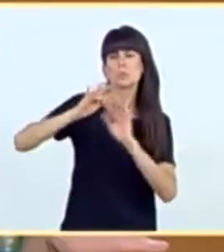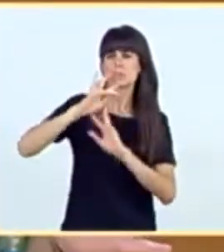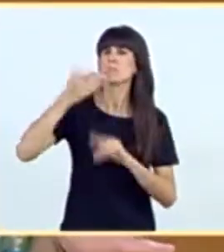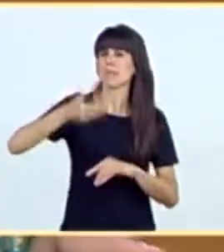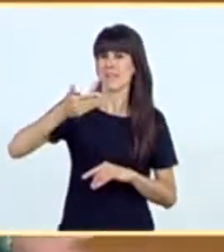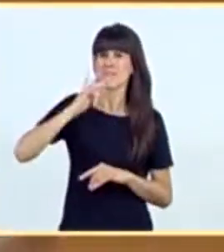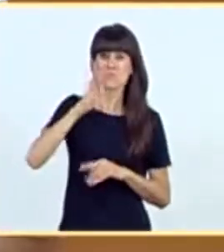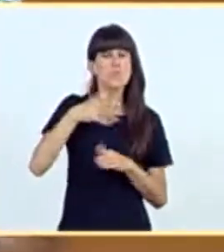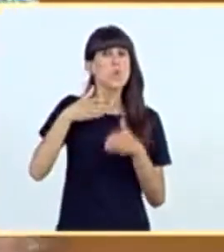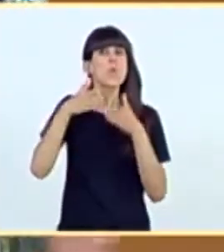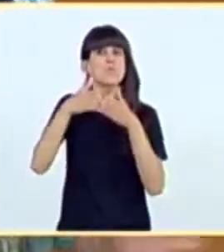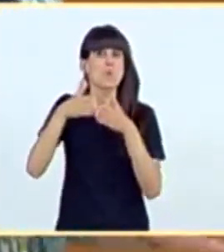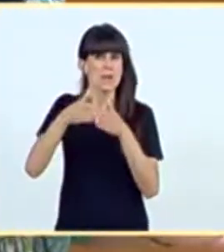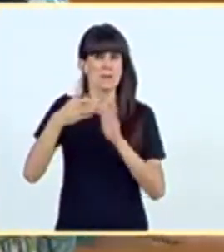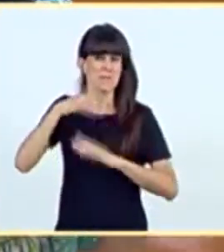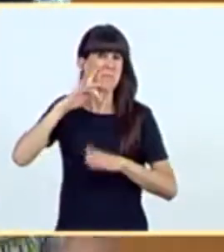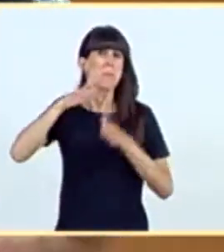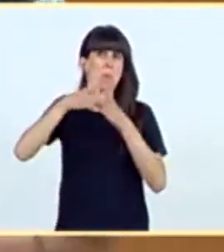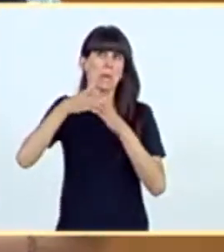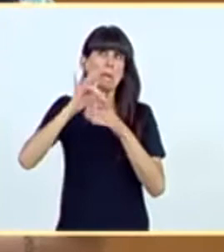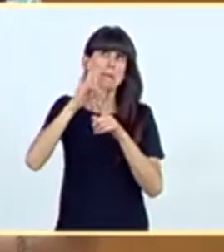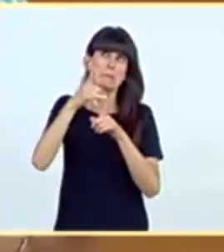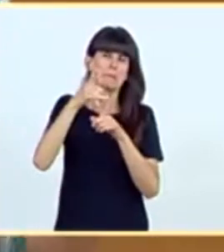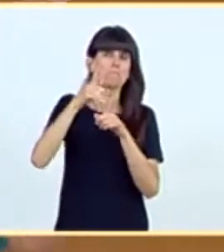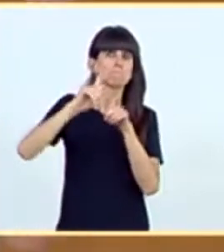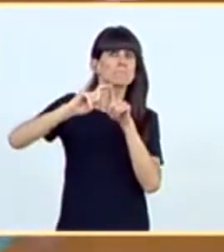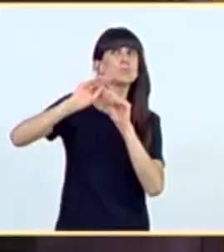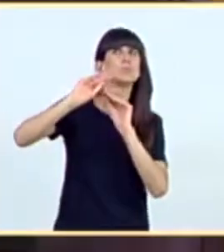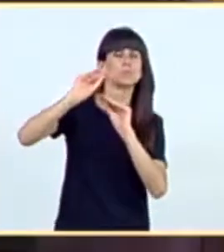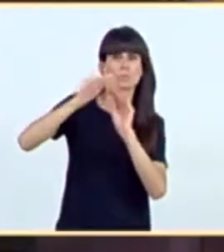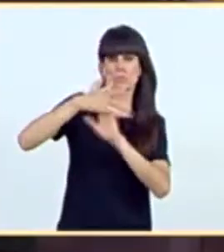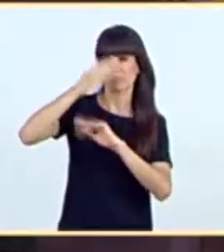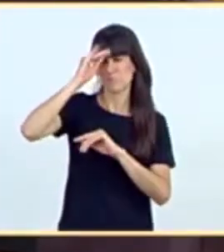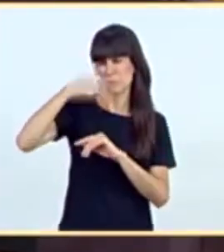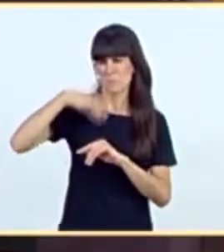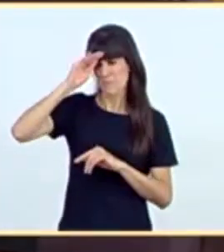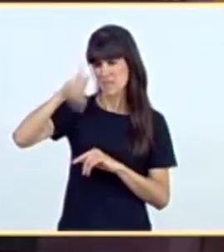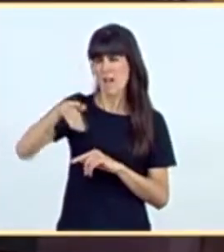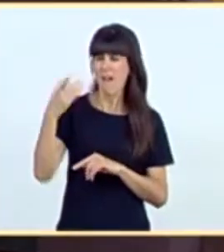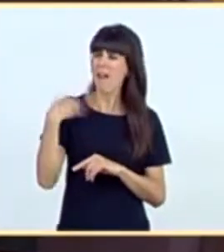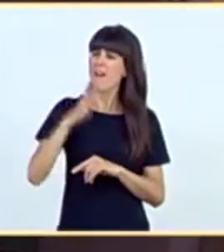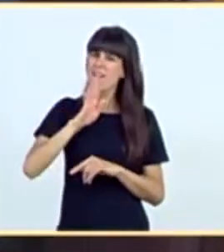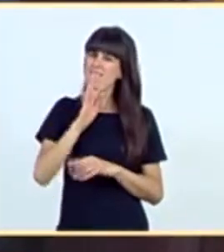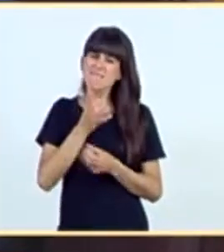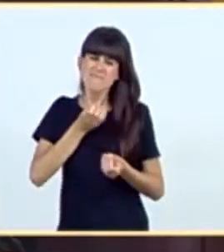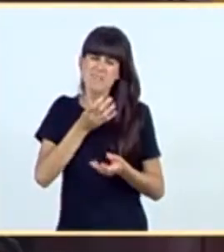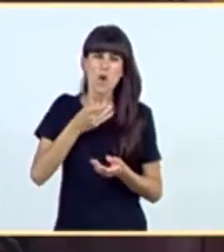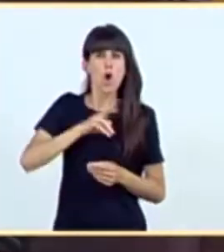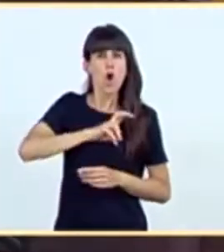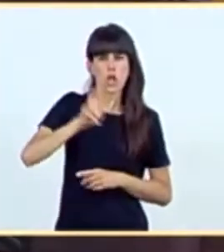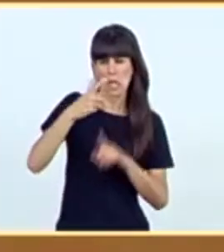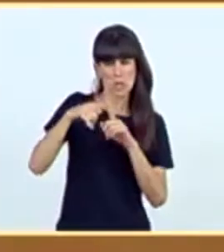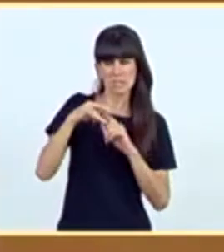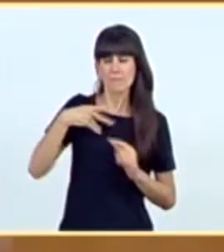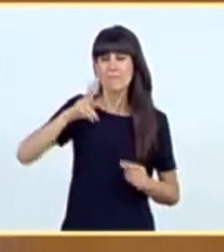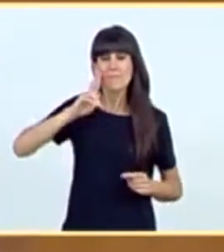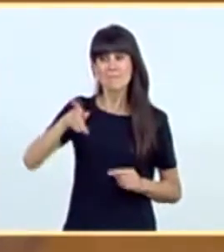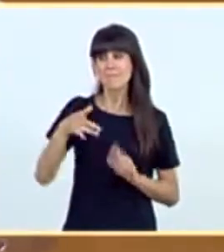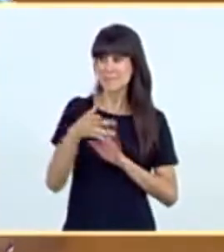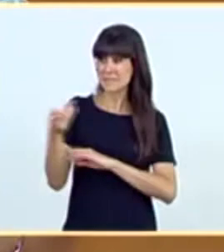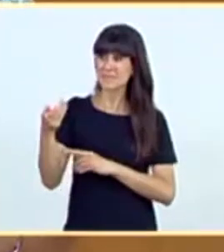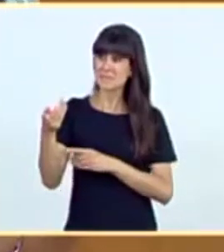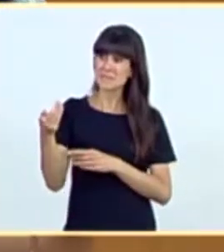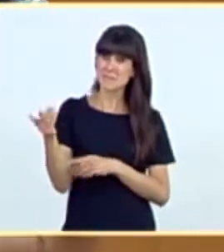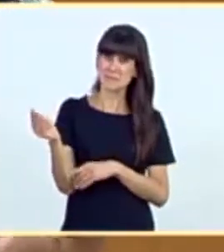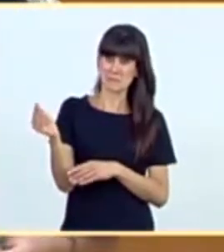puertos. Quizás es donde menos se va a distinguir esa idiosincrasia. Pensé que se iba a referir a otra cosa. Pero ya he visto que la interpelación que usted